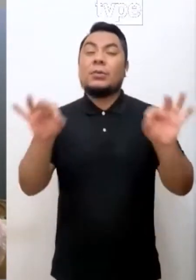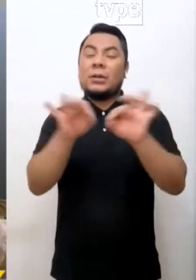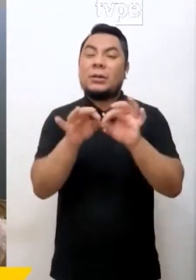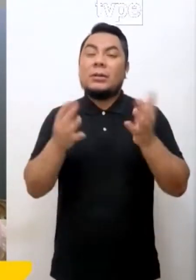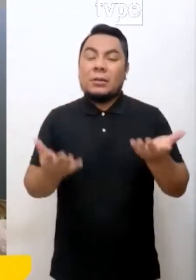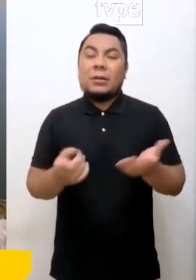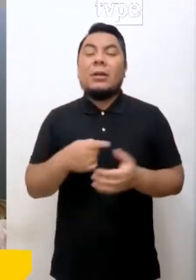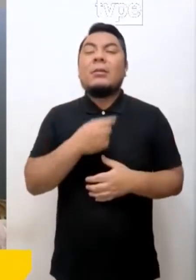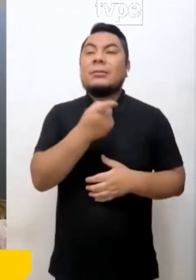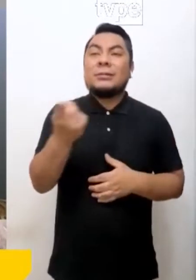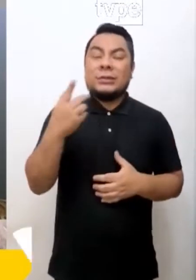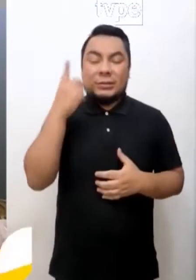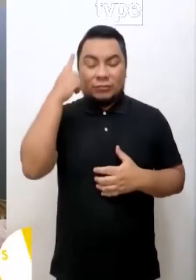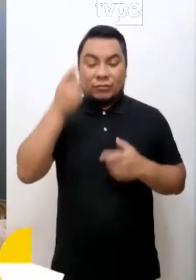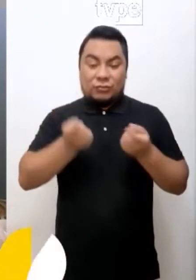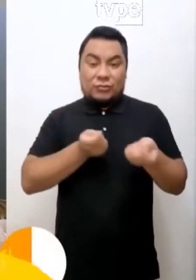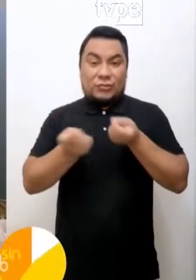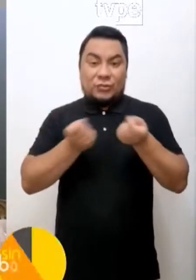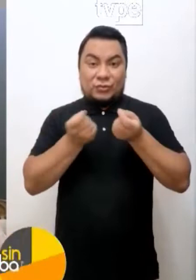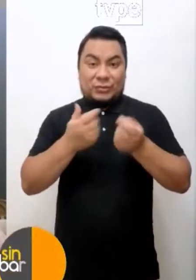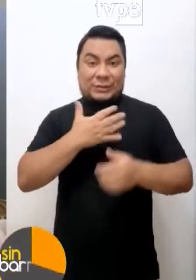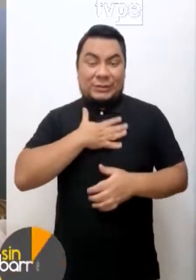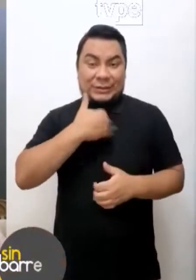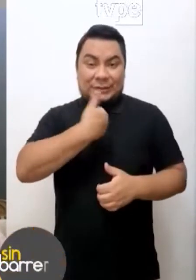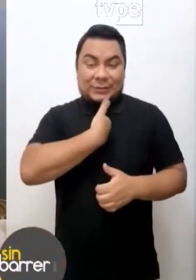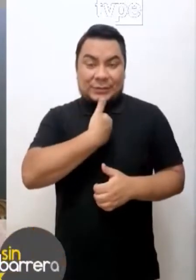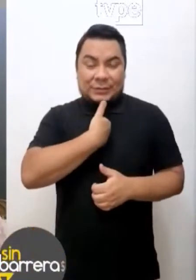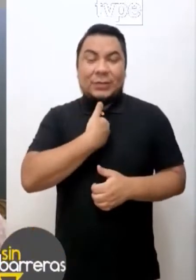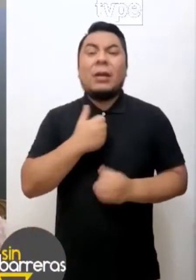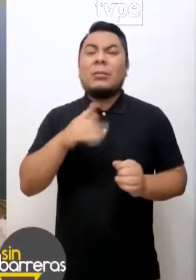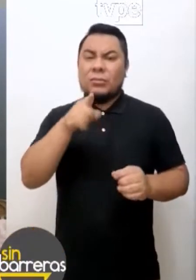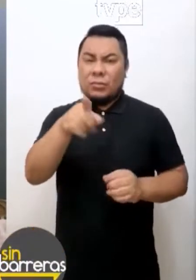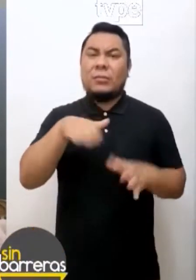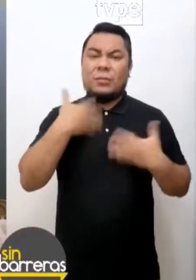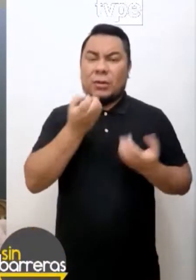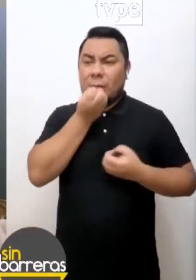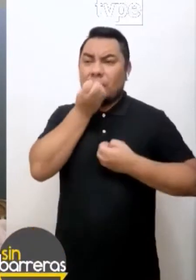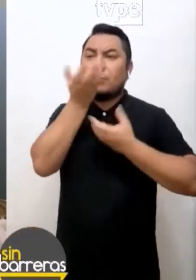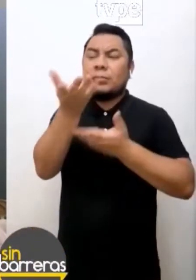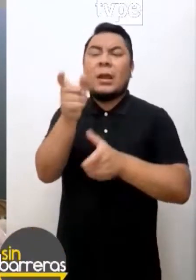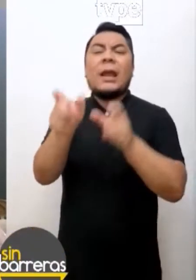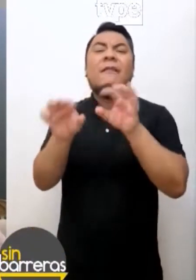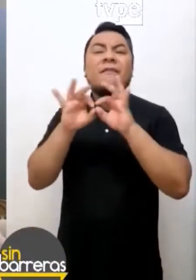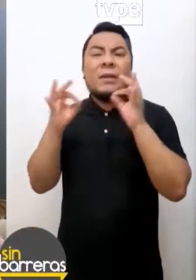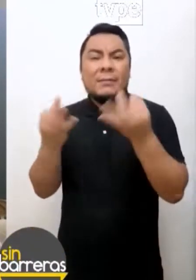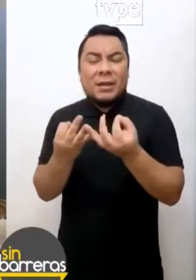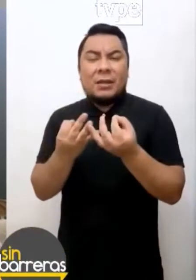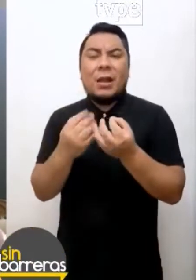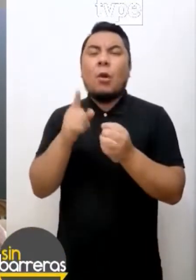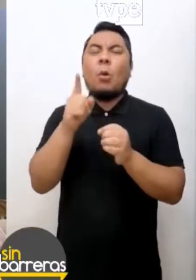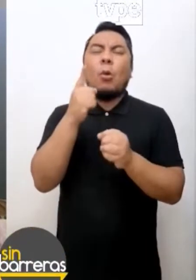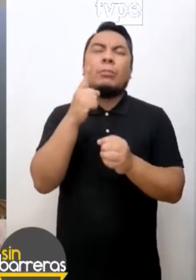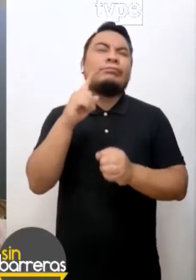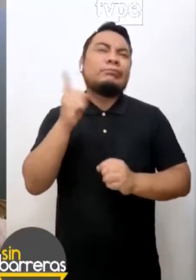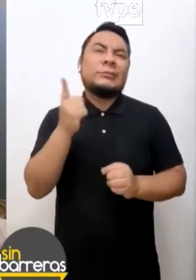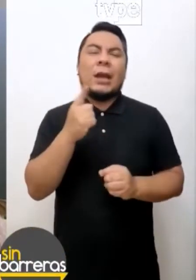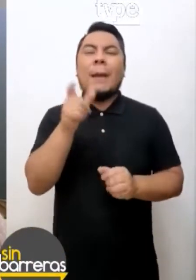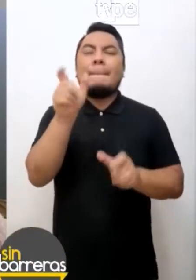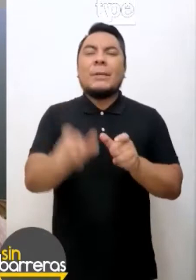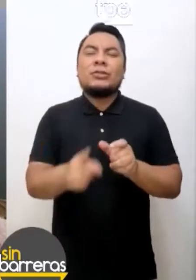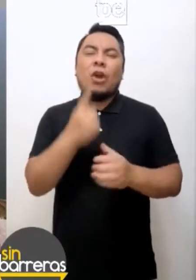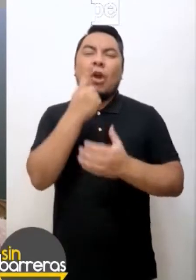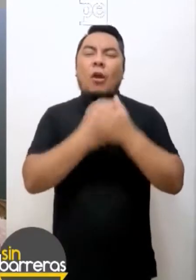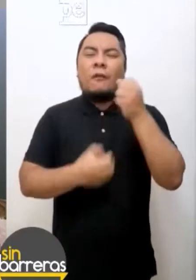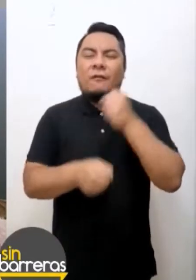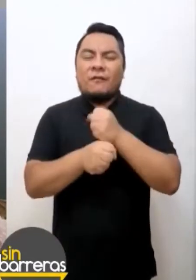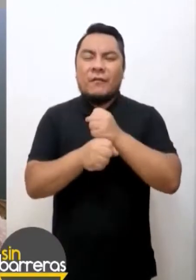muy importante para aliviar la ansiedad es que podamos expresarnos y comunicarnos con nuestros familiares y personas de confianza